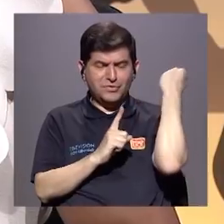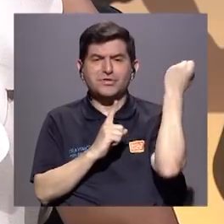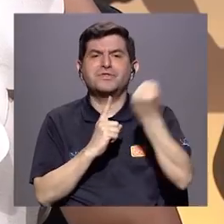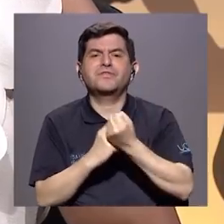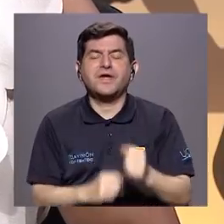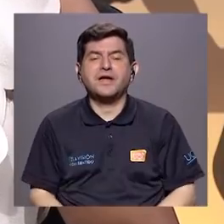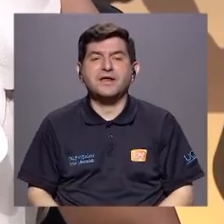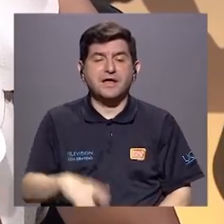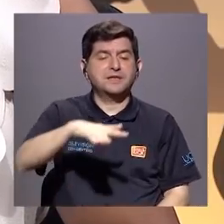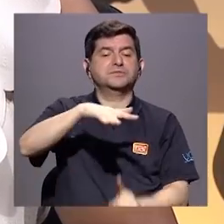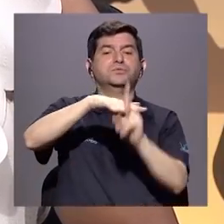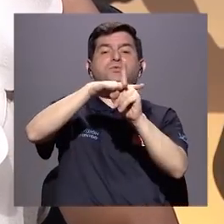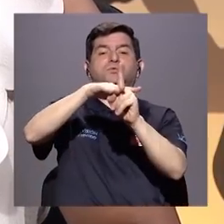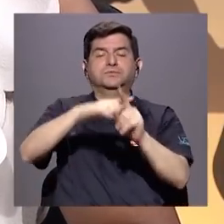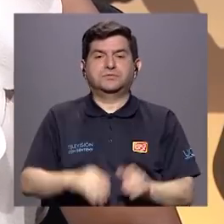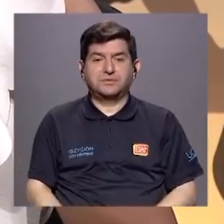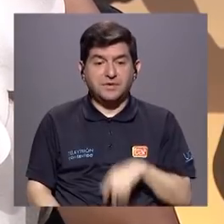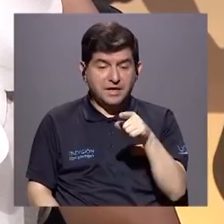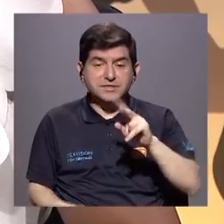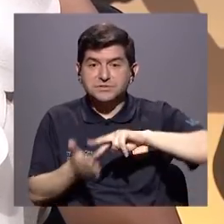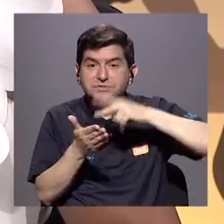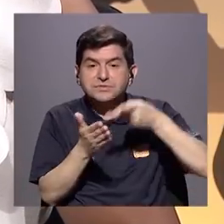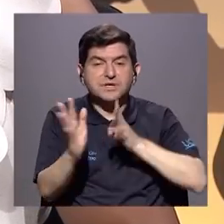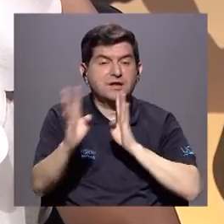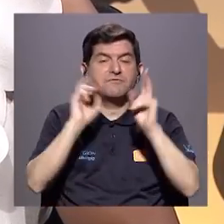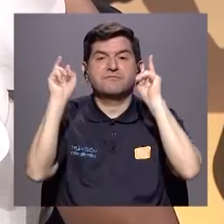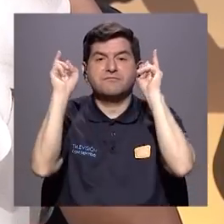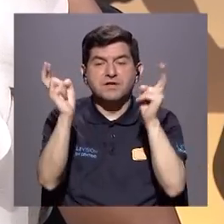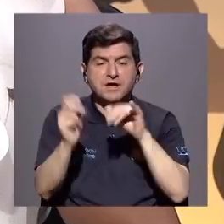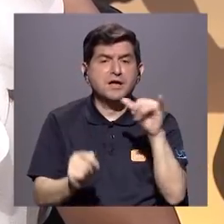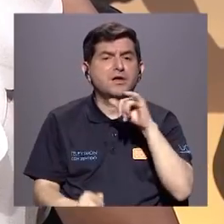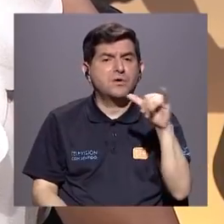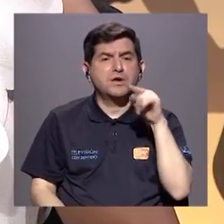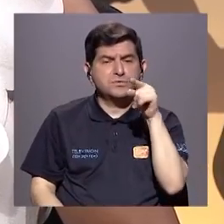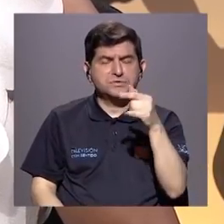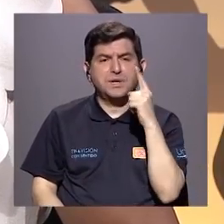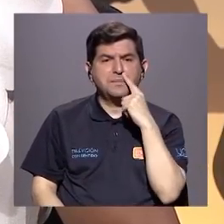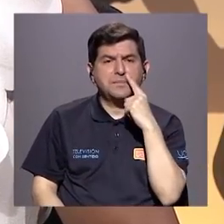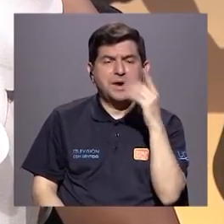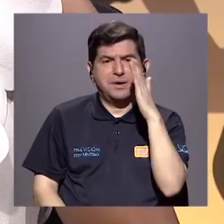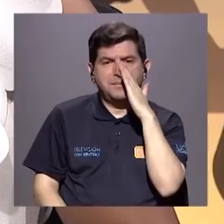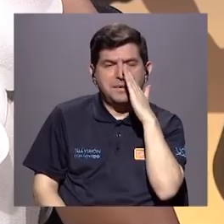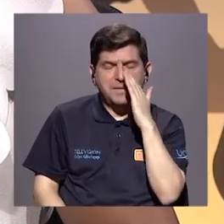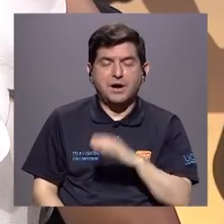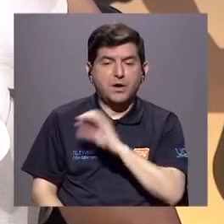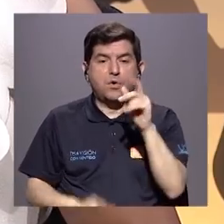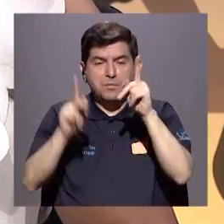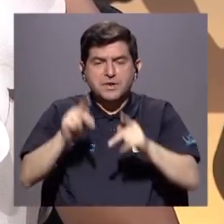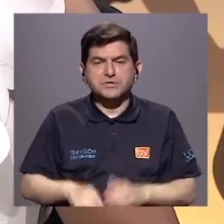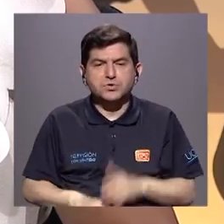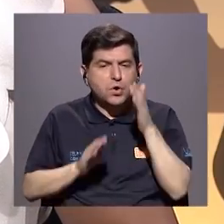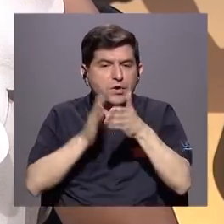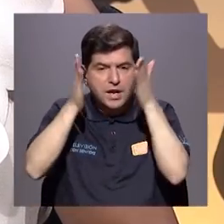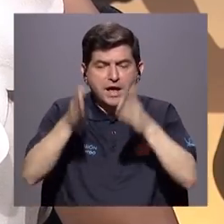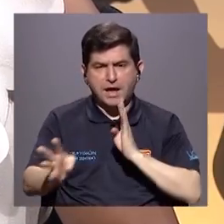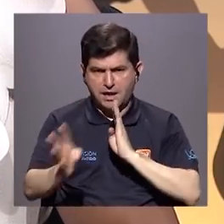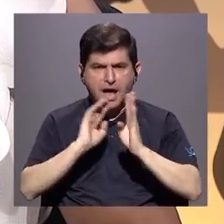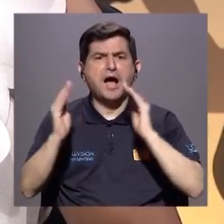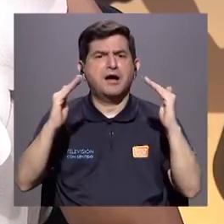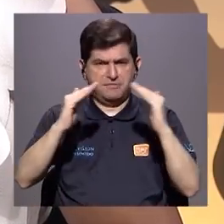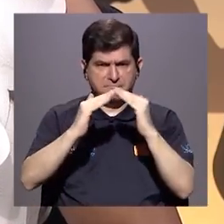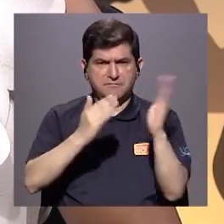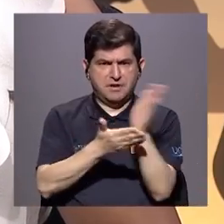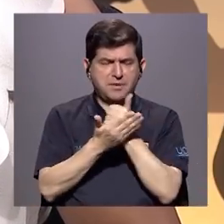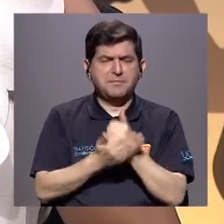una situación es visibilizarla y esto nos lleva a hablar del tema. Igual si usted es padre o madre de familia o cuidador, hable de esto en su casa,